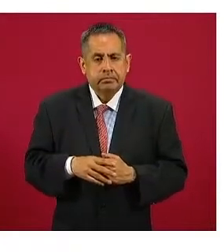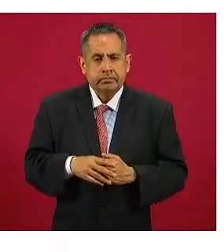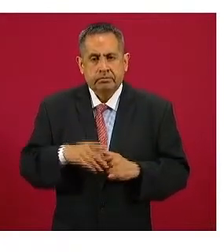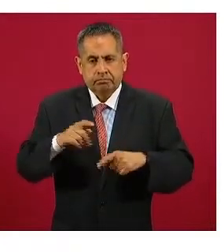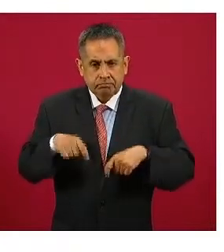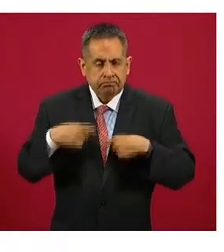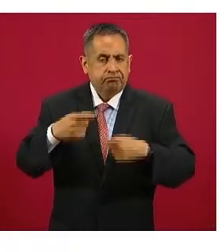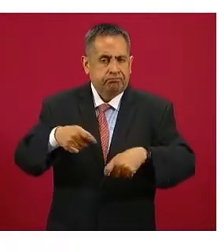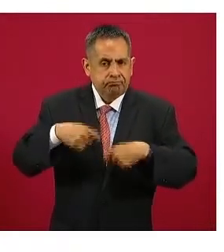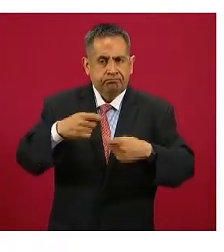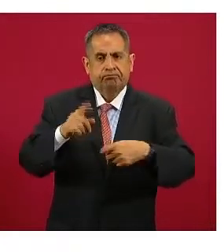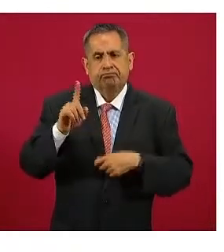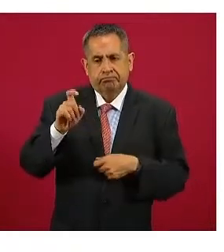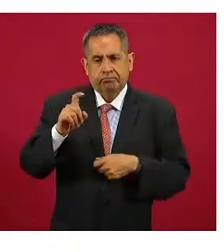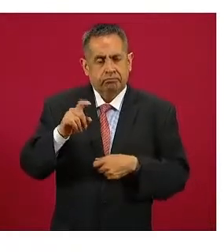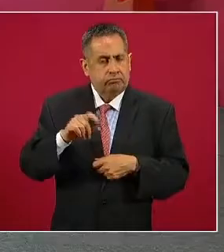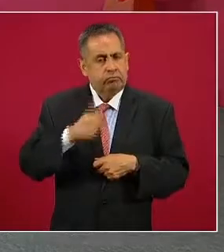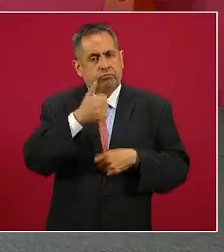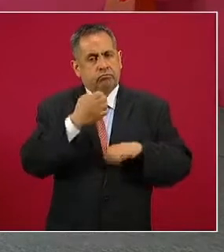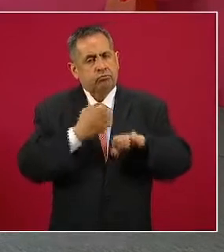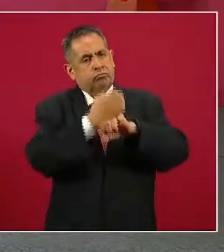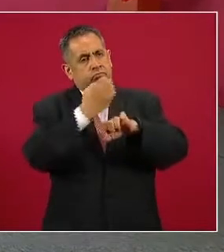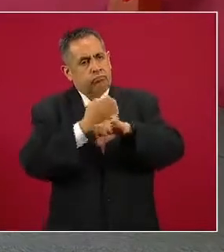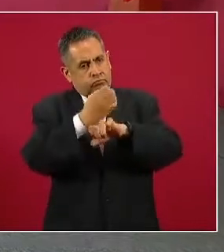entregado de agua otros estados